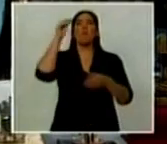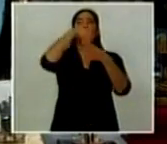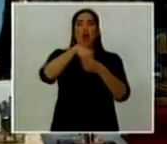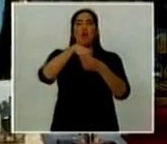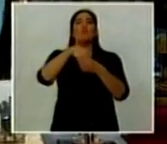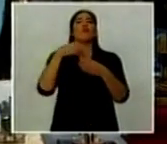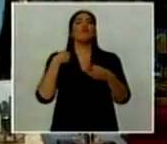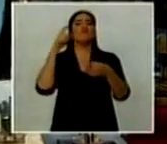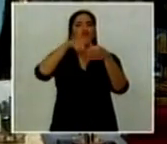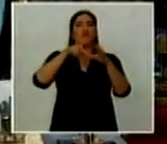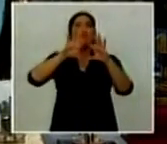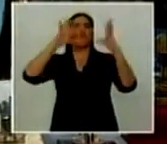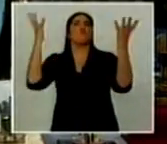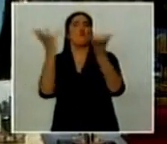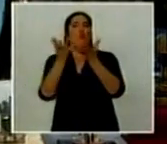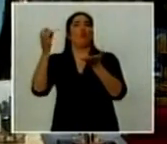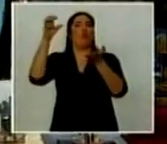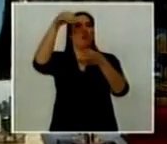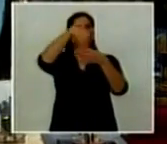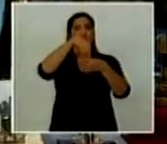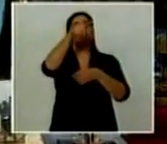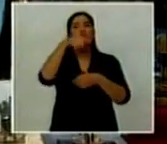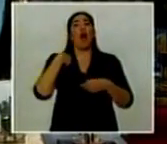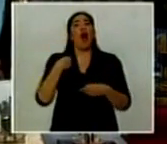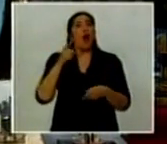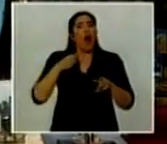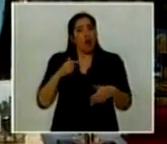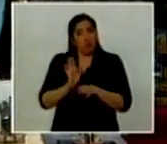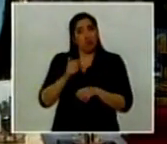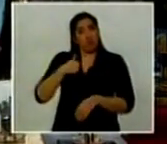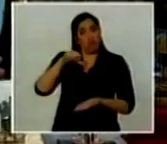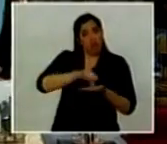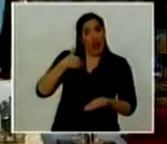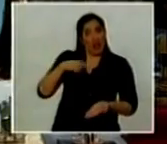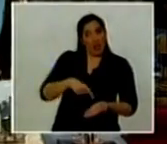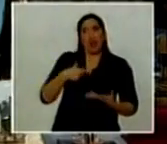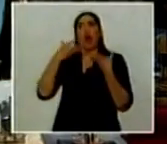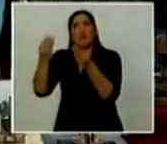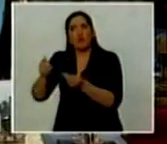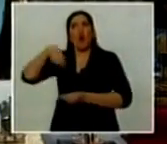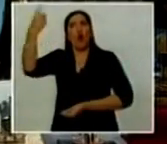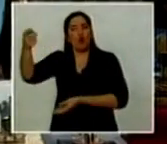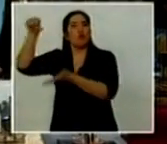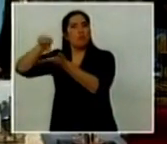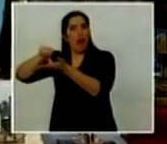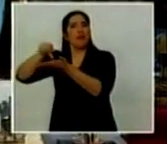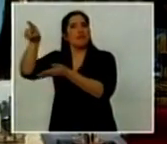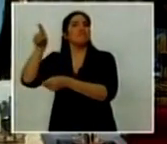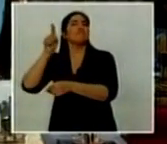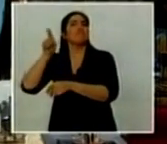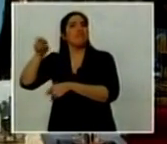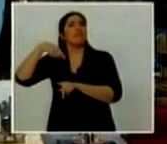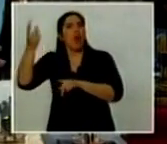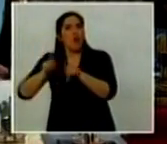internacional, ayudando a otros países hermanos a que no pasen por las mismas tragedias,